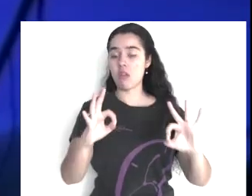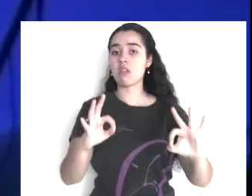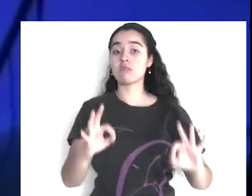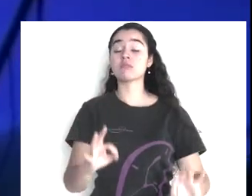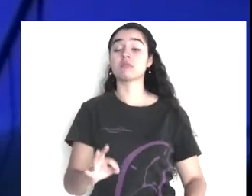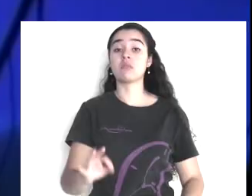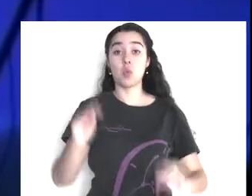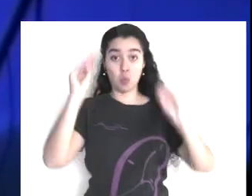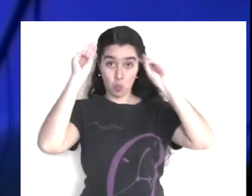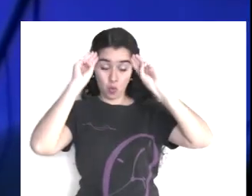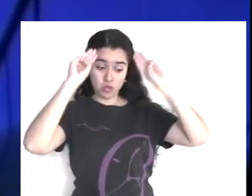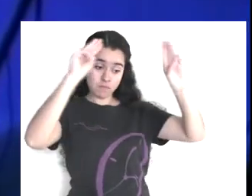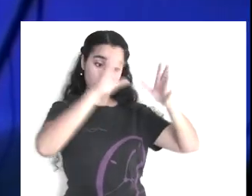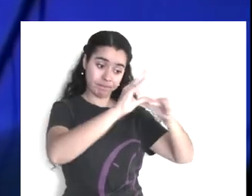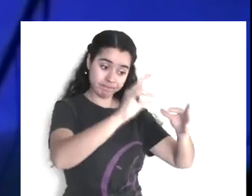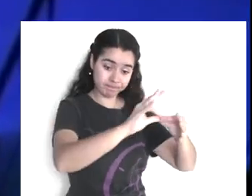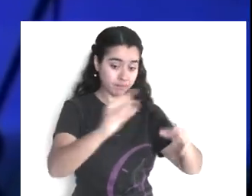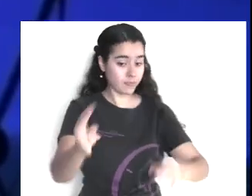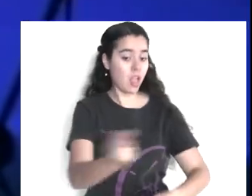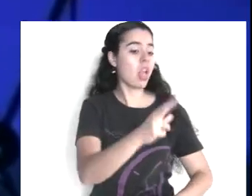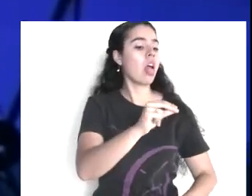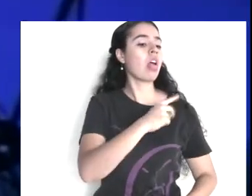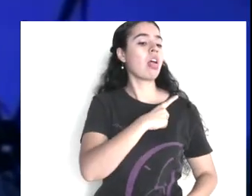y hasta le ponen un trapo, allí, en los ojos,